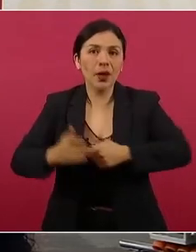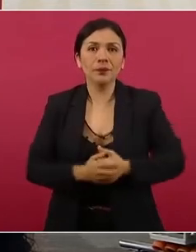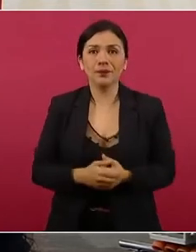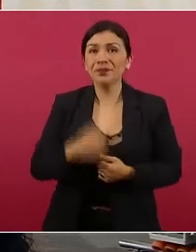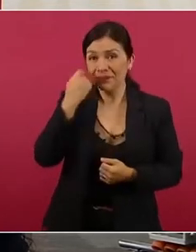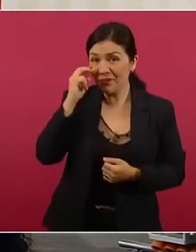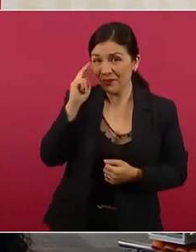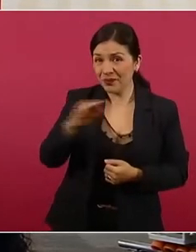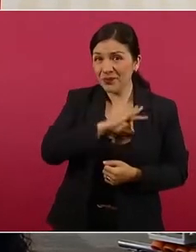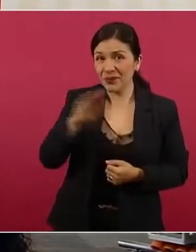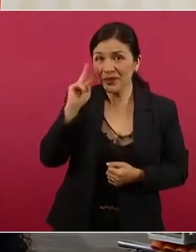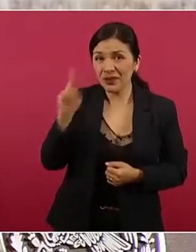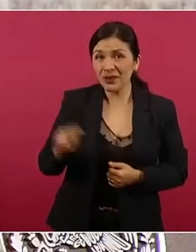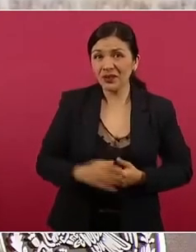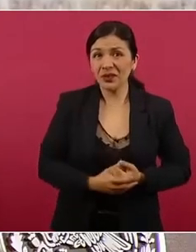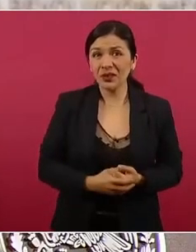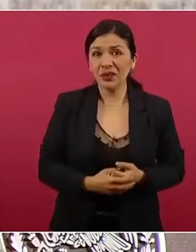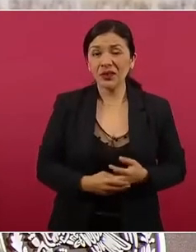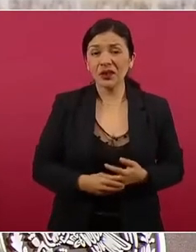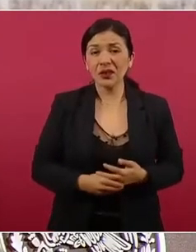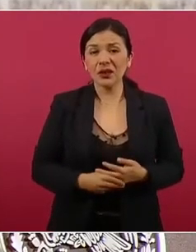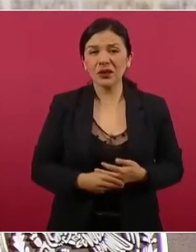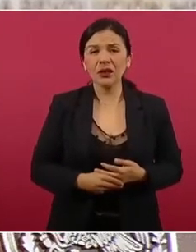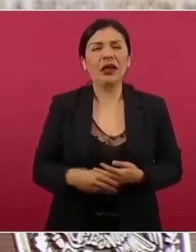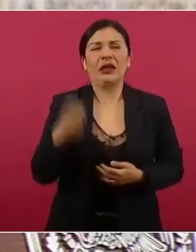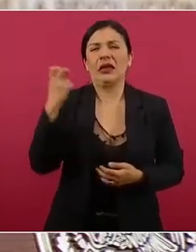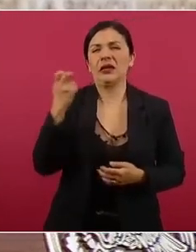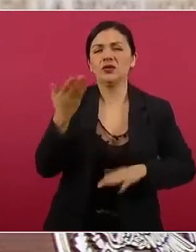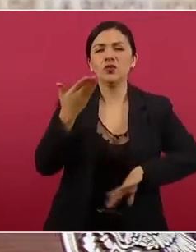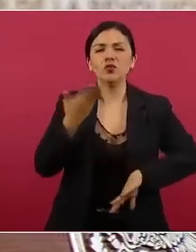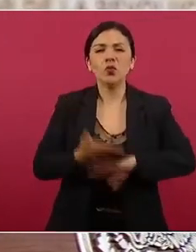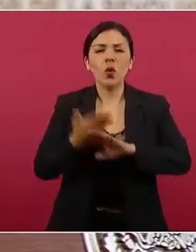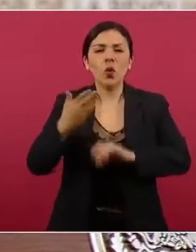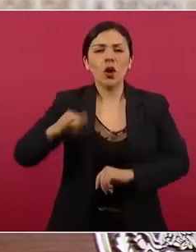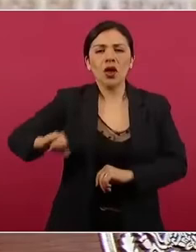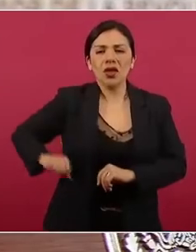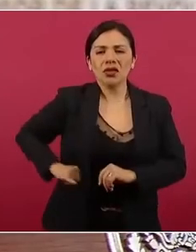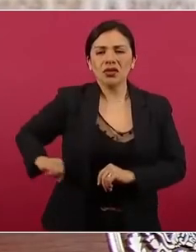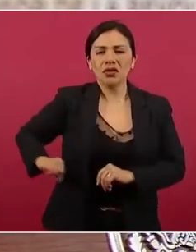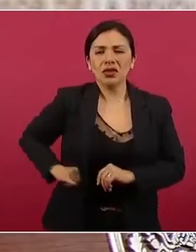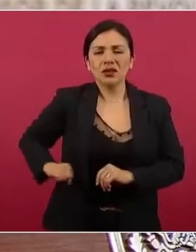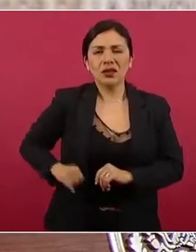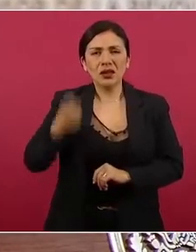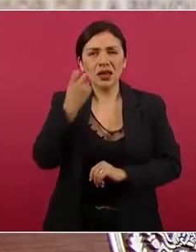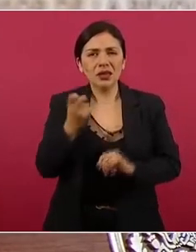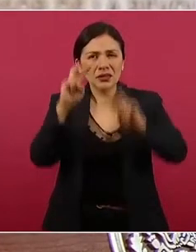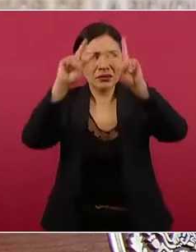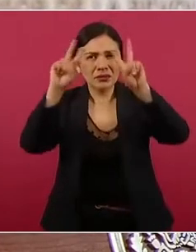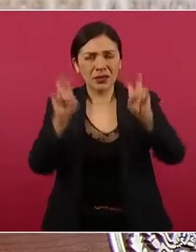sí está, pero es muy interesante el tema